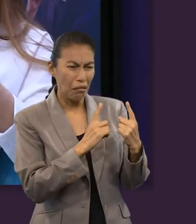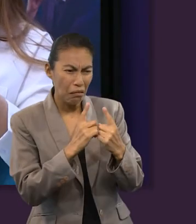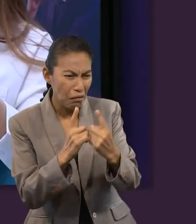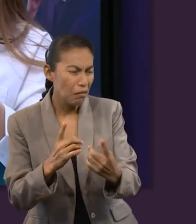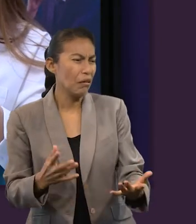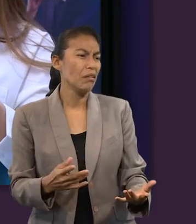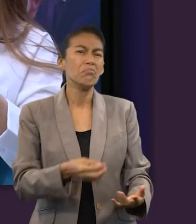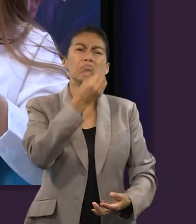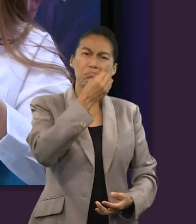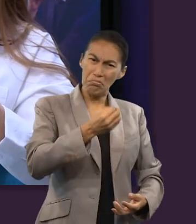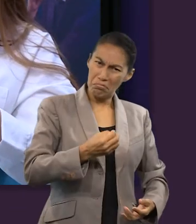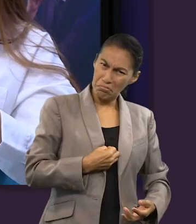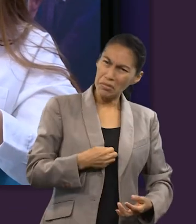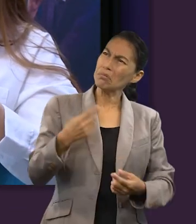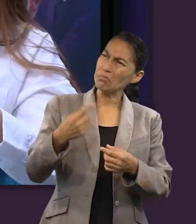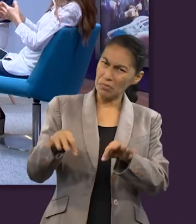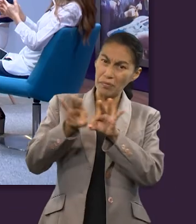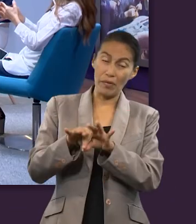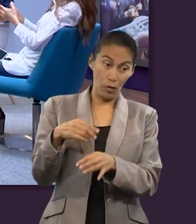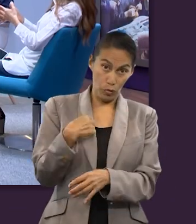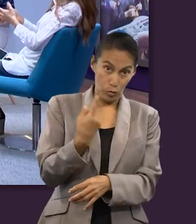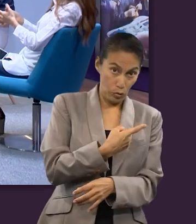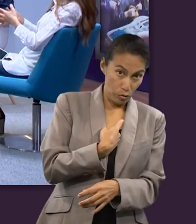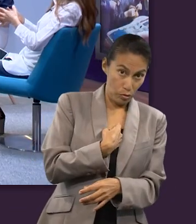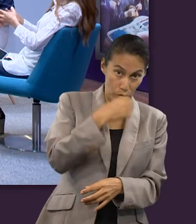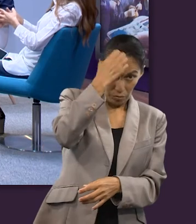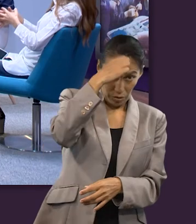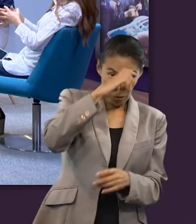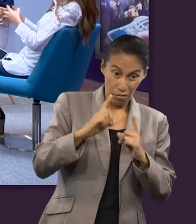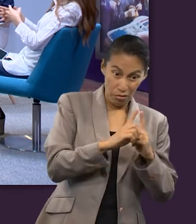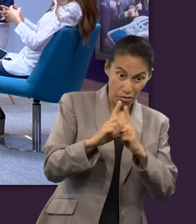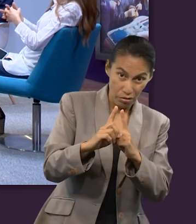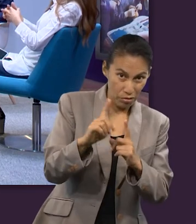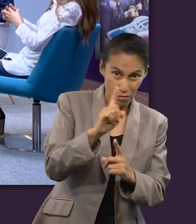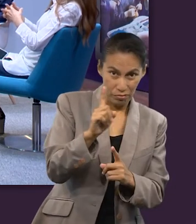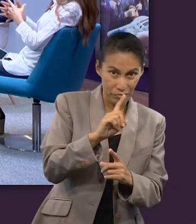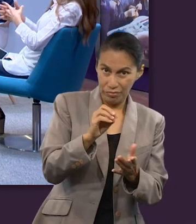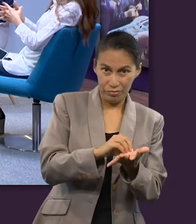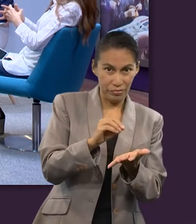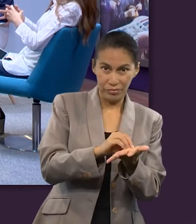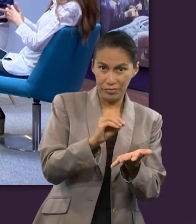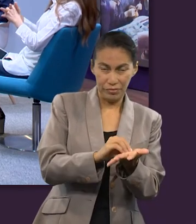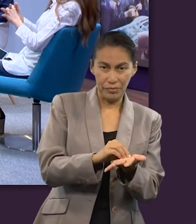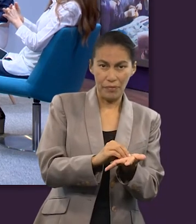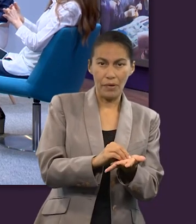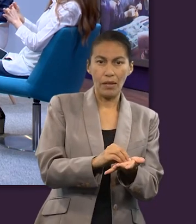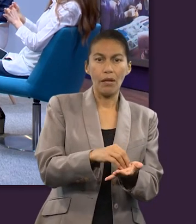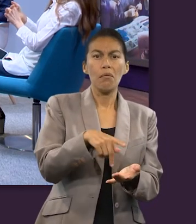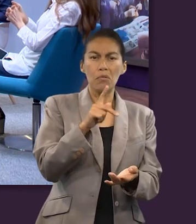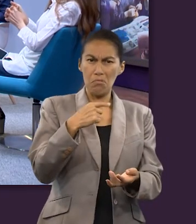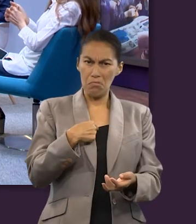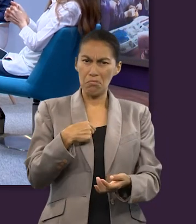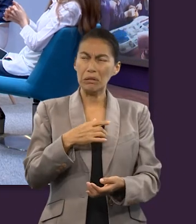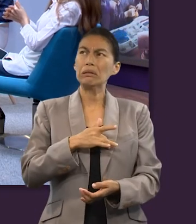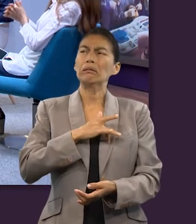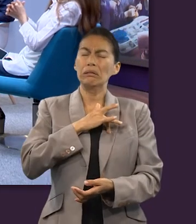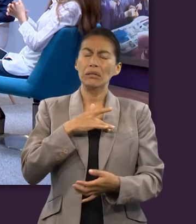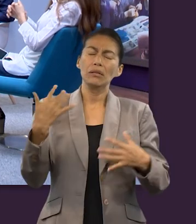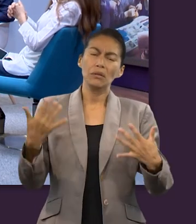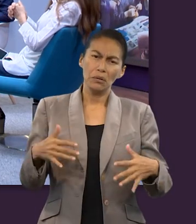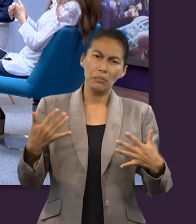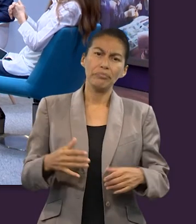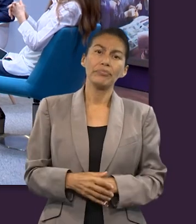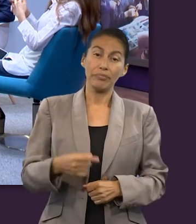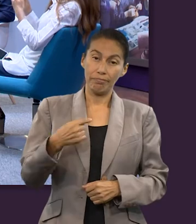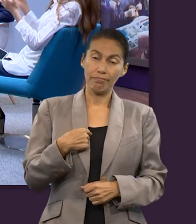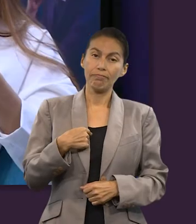persecuciones que han de venir, que no hemos experimentado eso todavía, eso es lo que creo que voy a